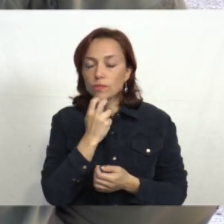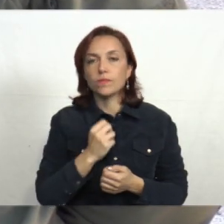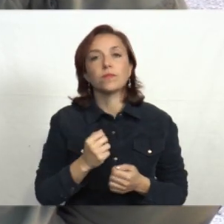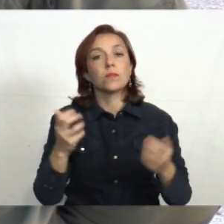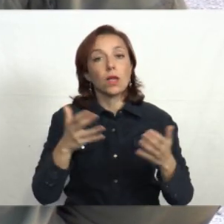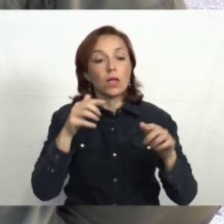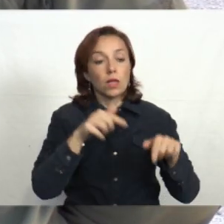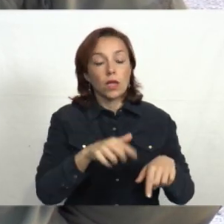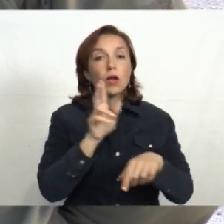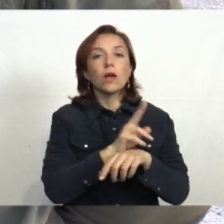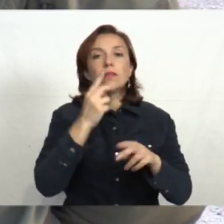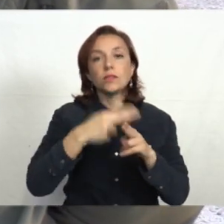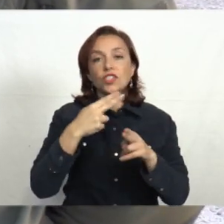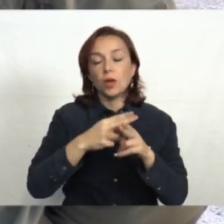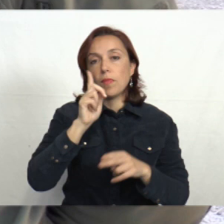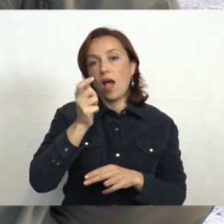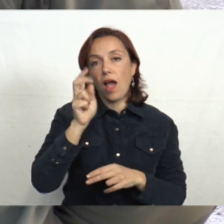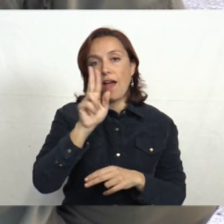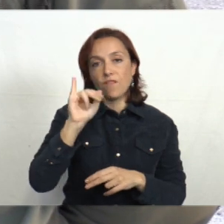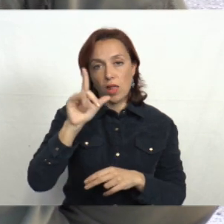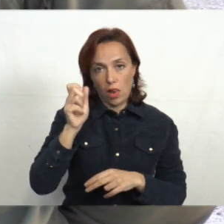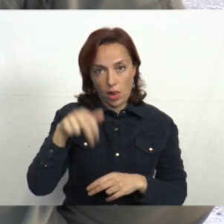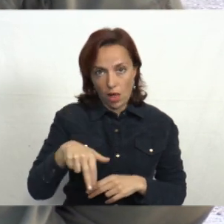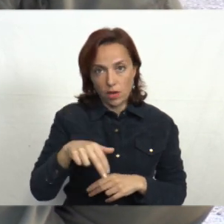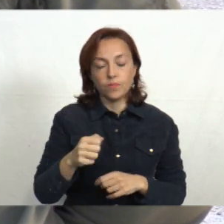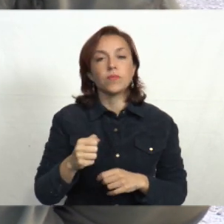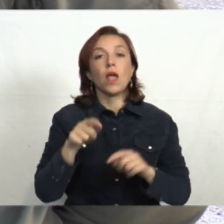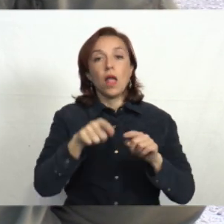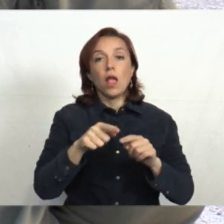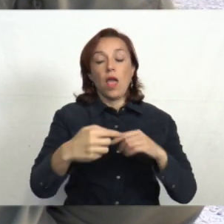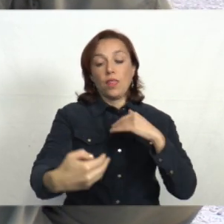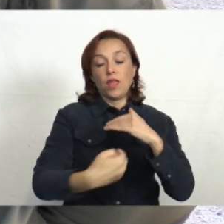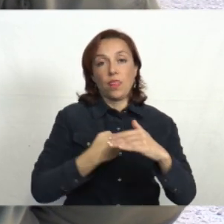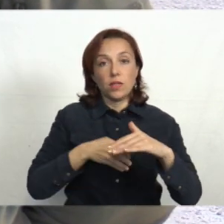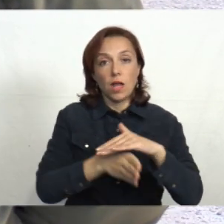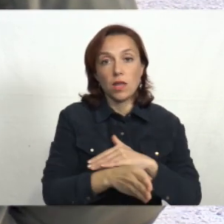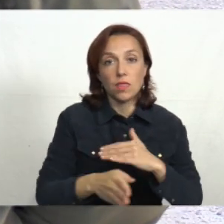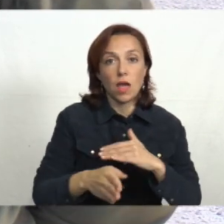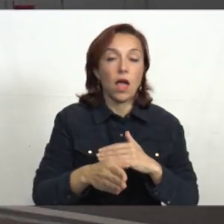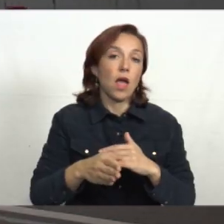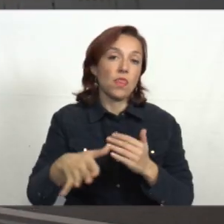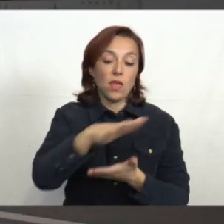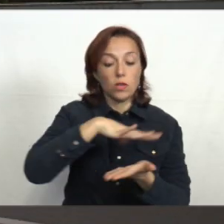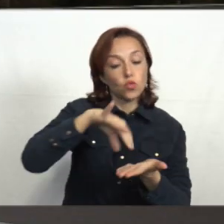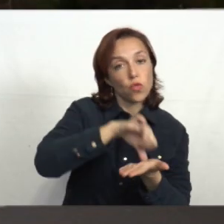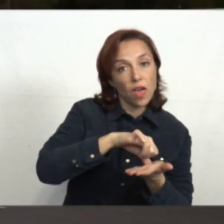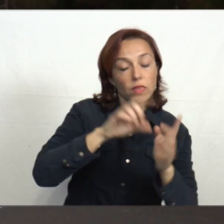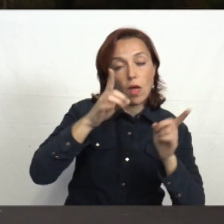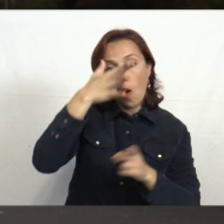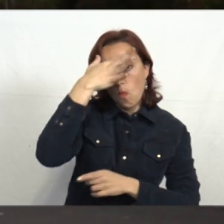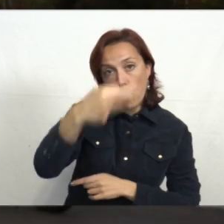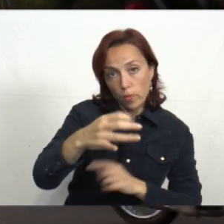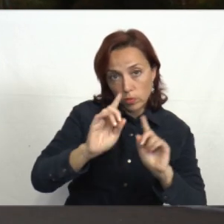realizar operativos gavilanes en la entrada y salida de las ciudades y los pueblos, a fines de detectar el